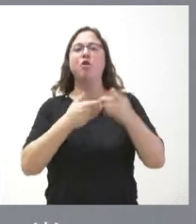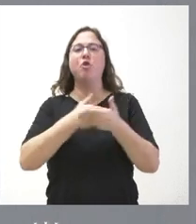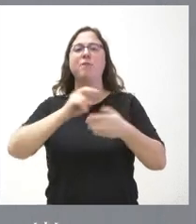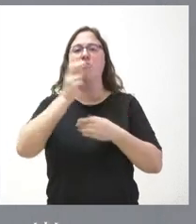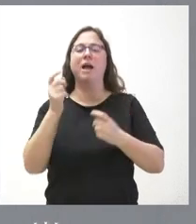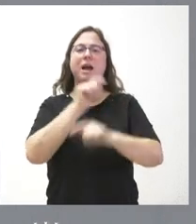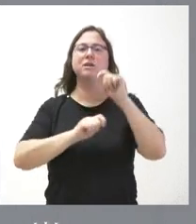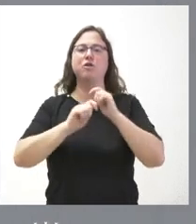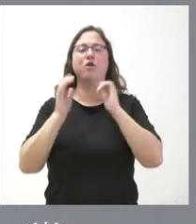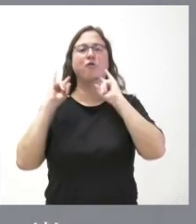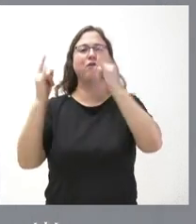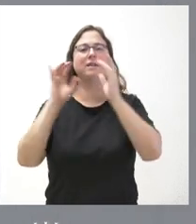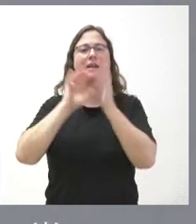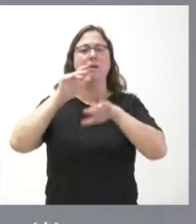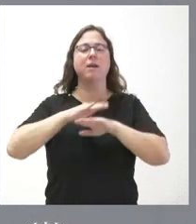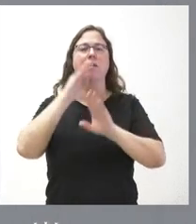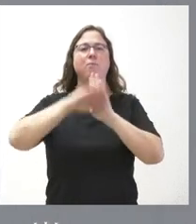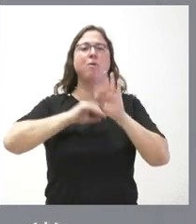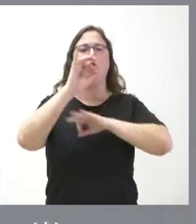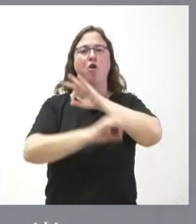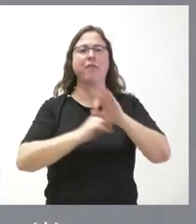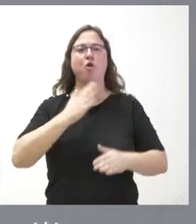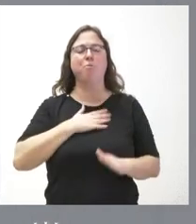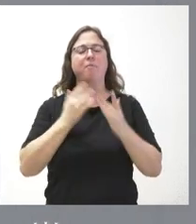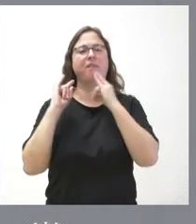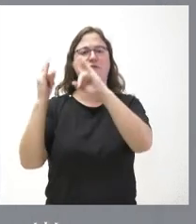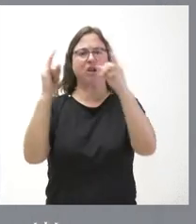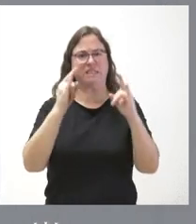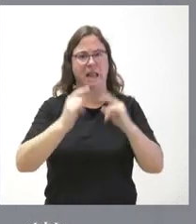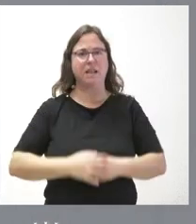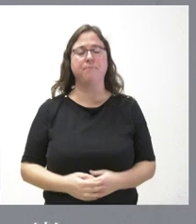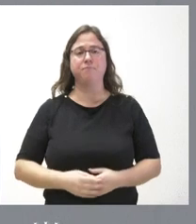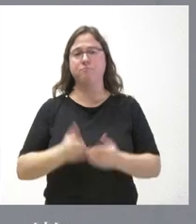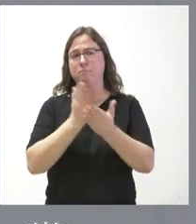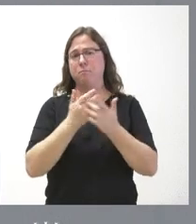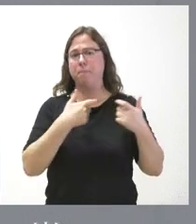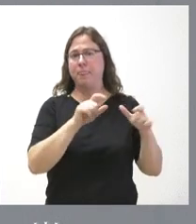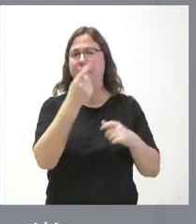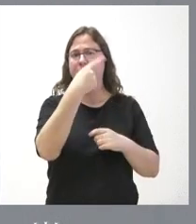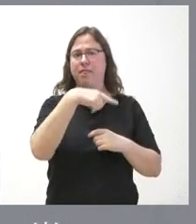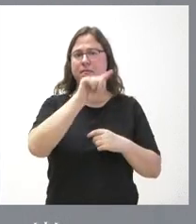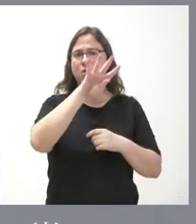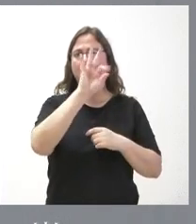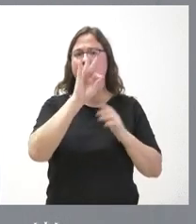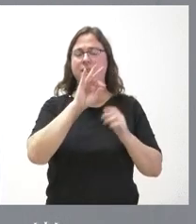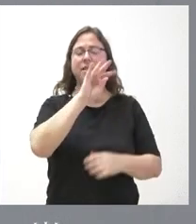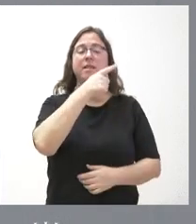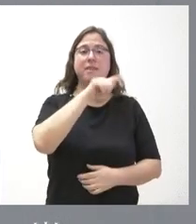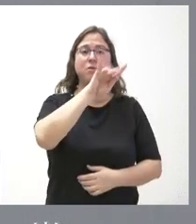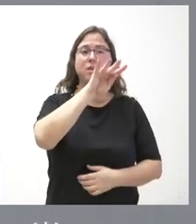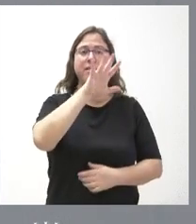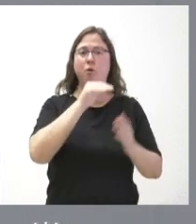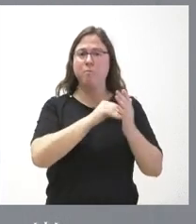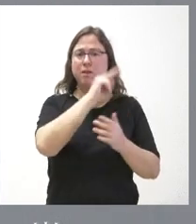Castilla y León para el programa de ordenación de la propiedad forestal. Por un lado, hay 145.000 euros para